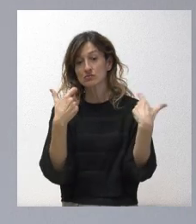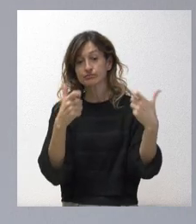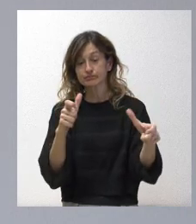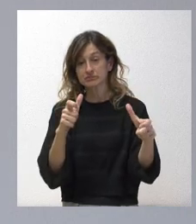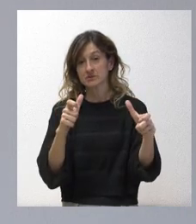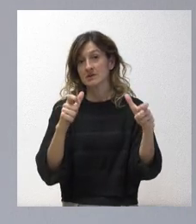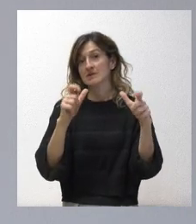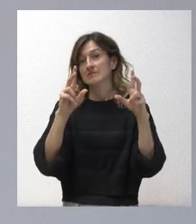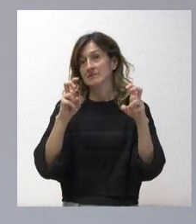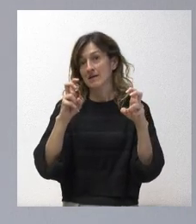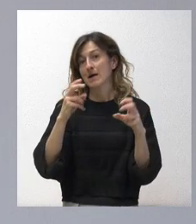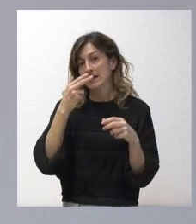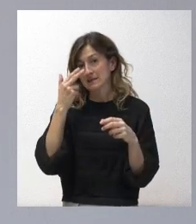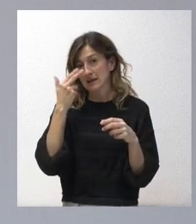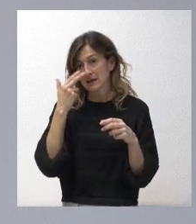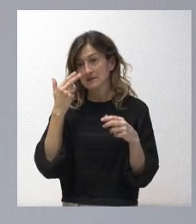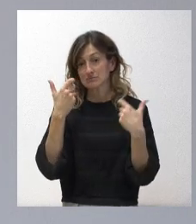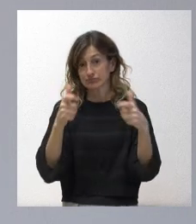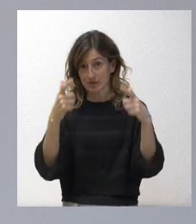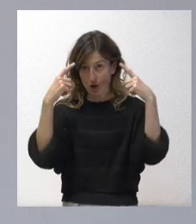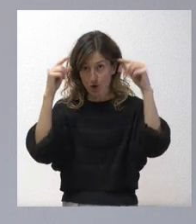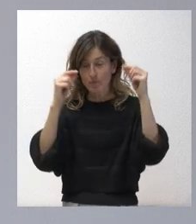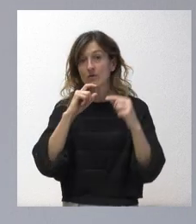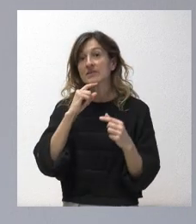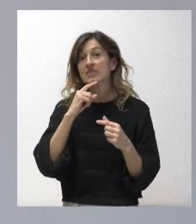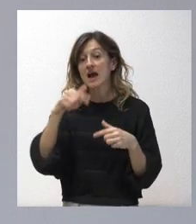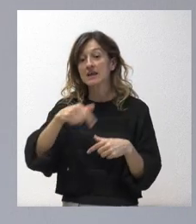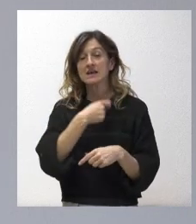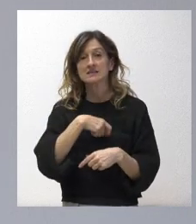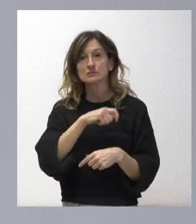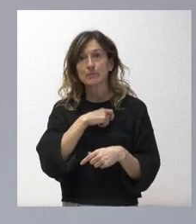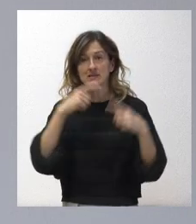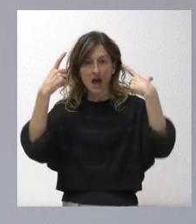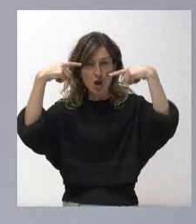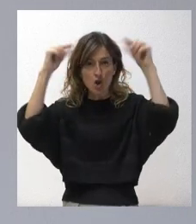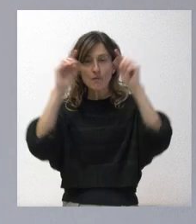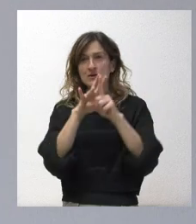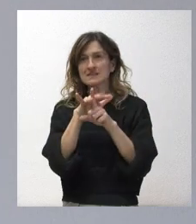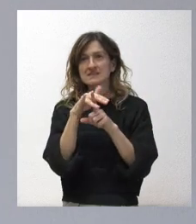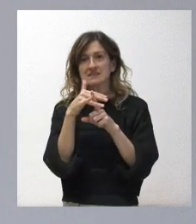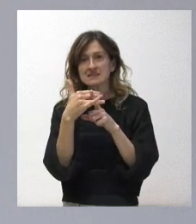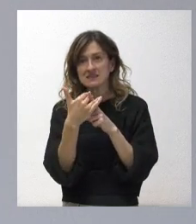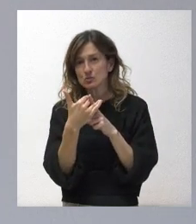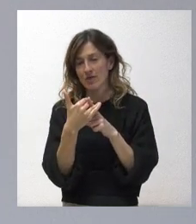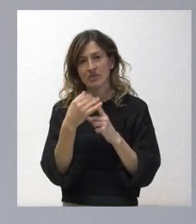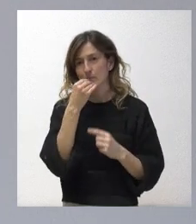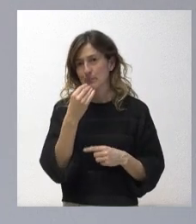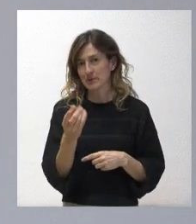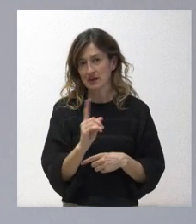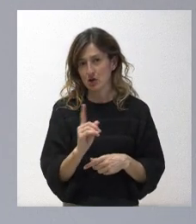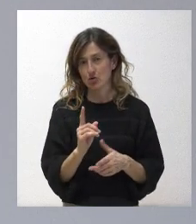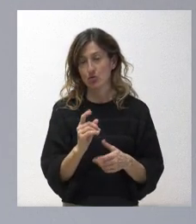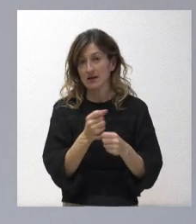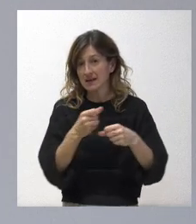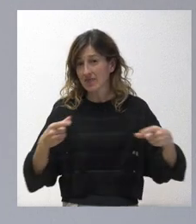son de interés de Red Natura 2000, comunicó que el lobo estaba en España en una situación desfavorable, es decir, que no estaba en crecimiento